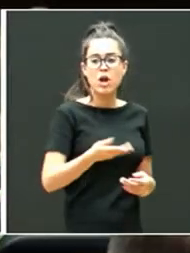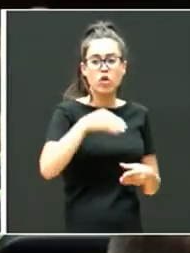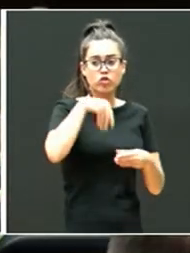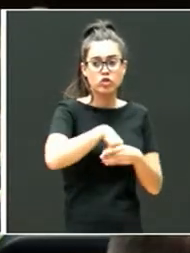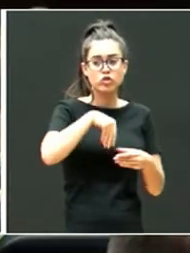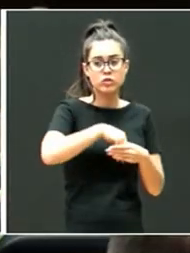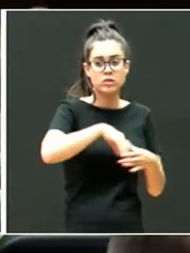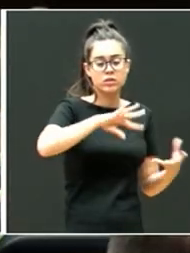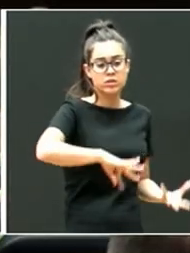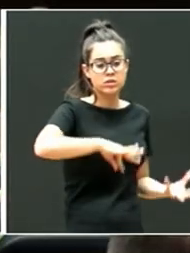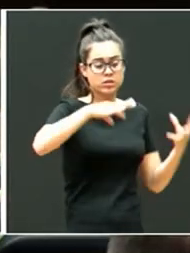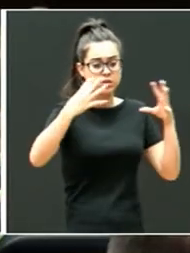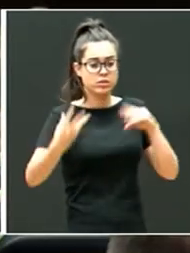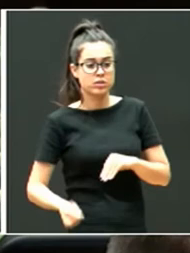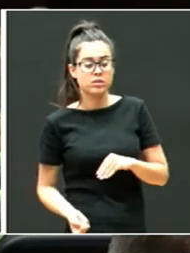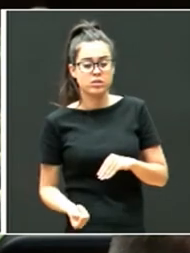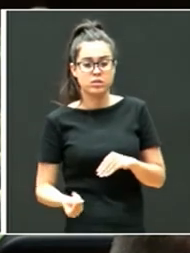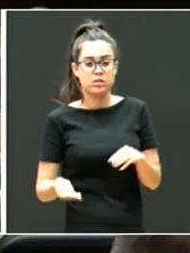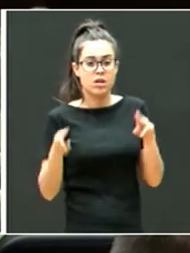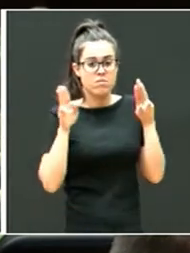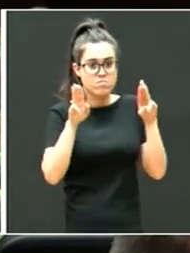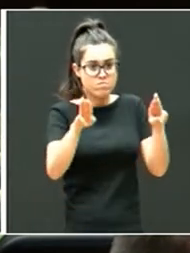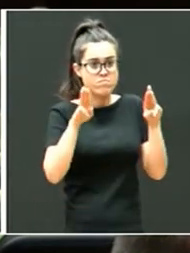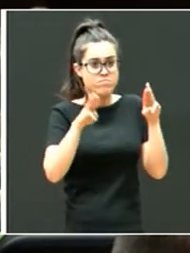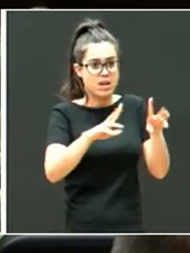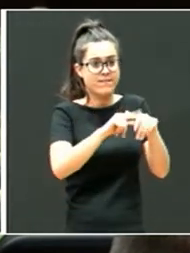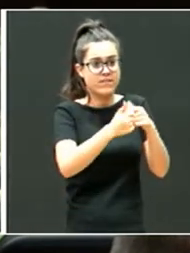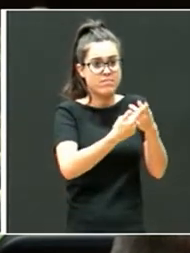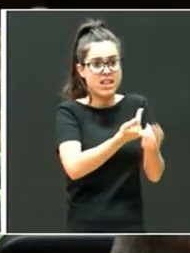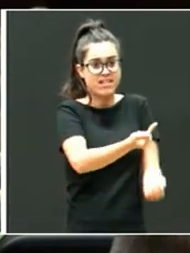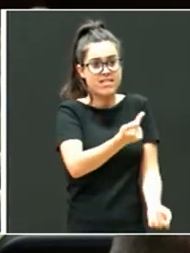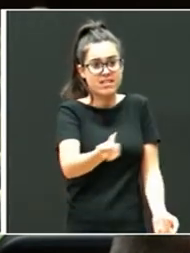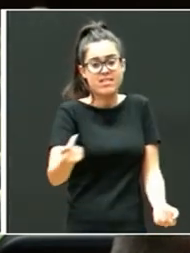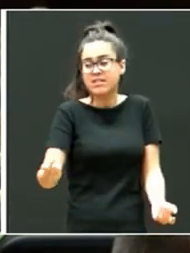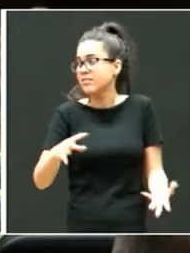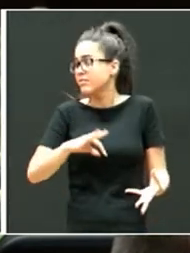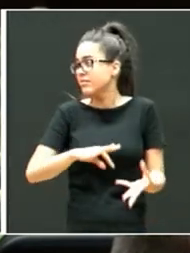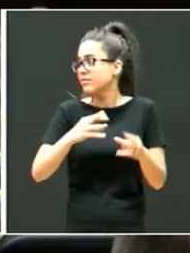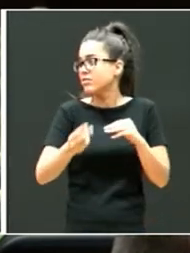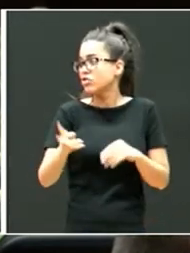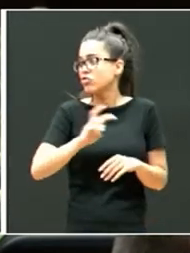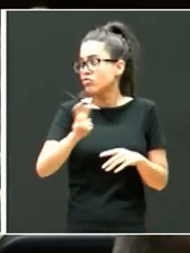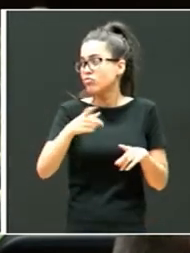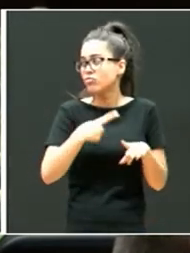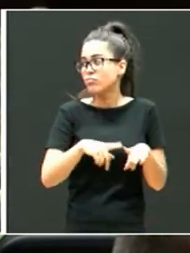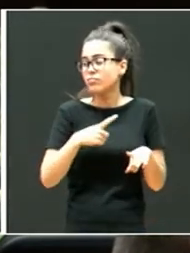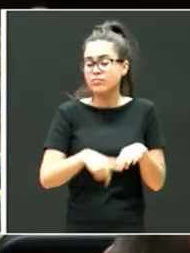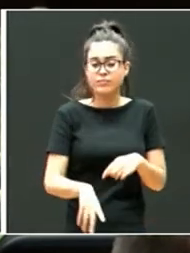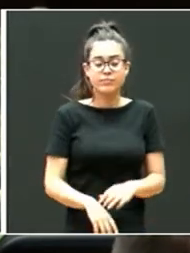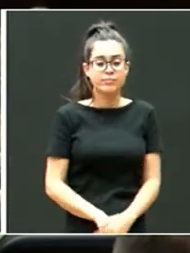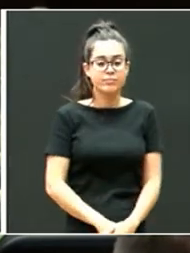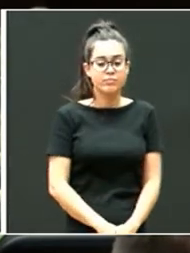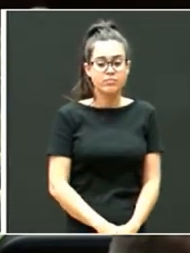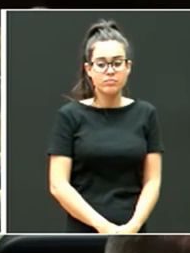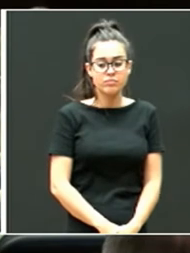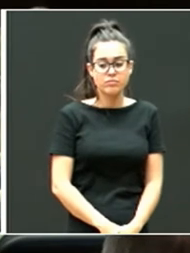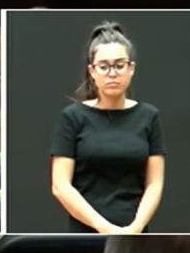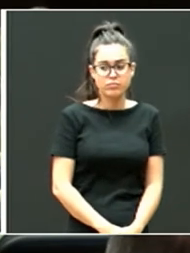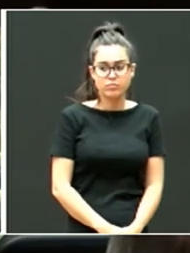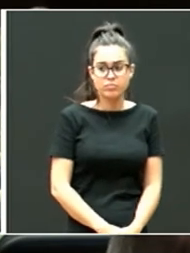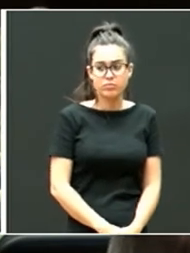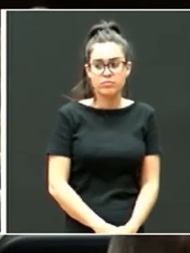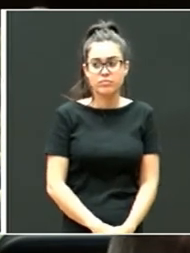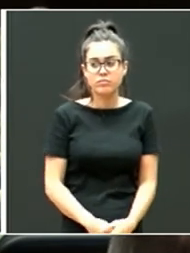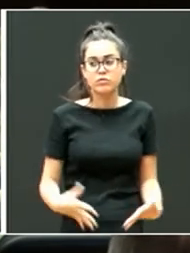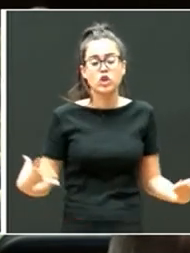pedagógicos a los distintos tipos de familia. Otra cosa que también tenemos que implicarnos todos